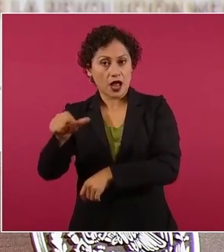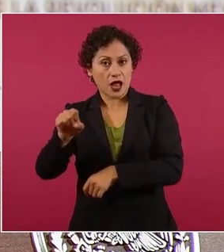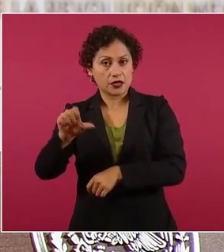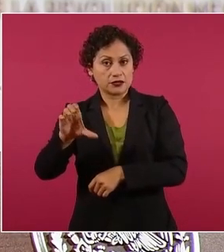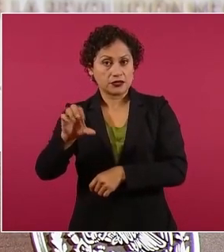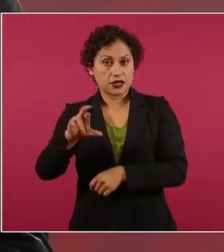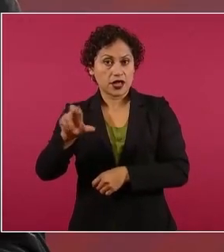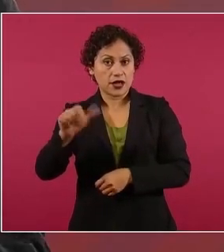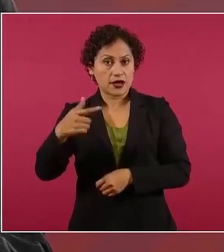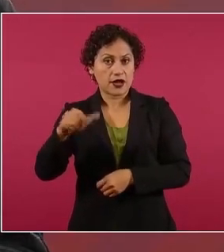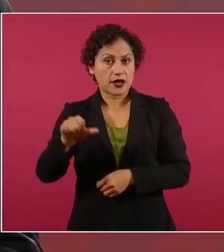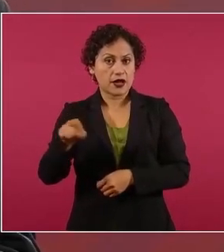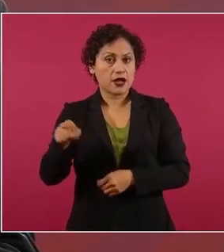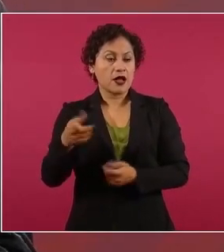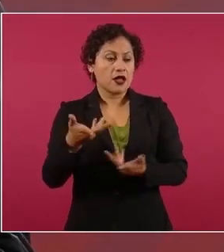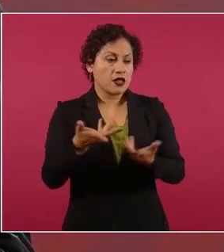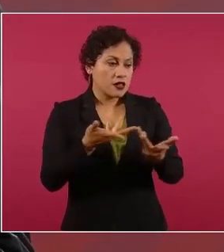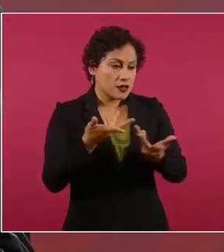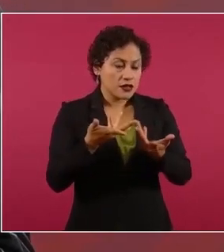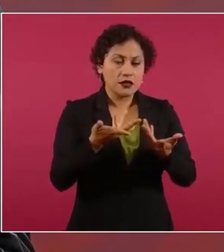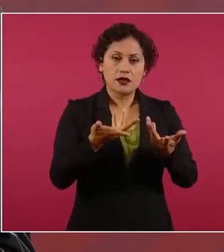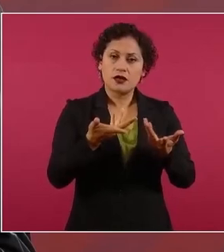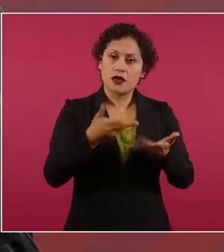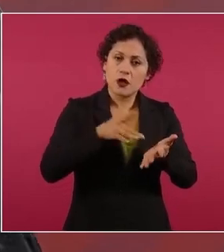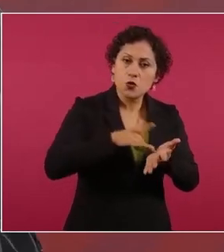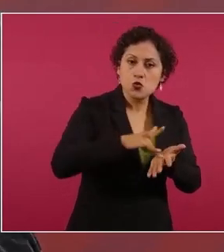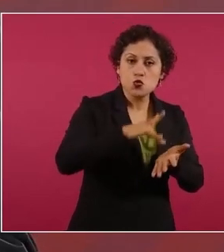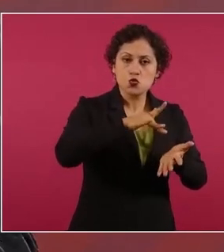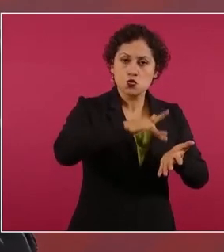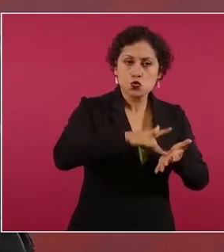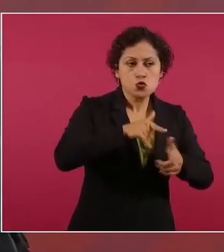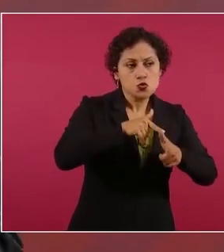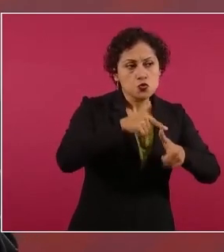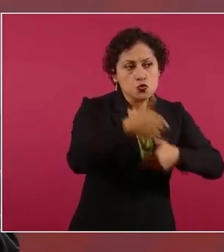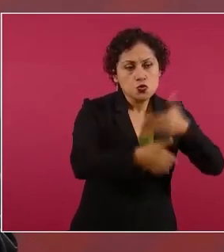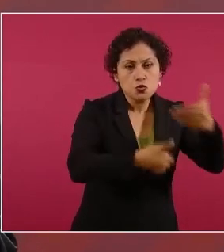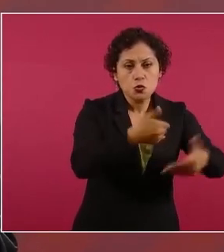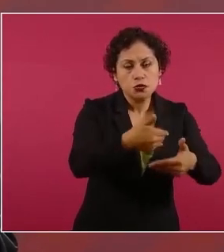administrarla manejarla adecuadamente